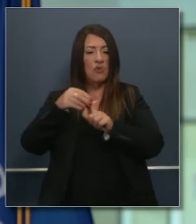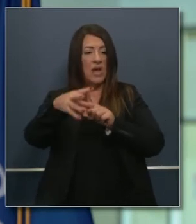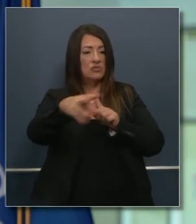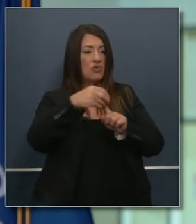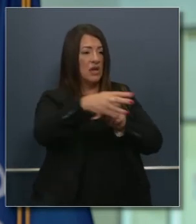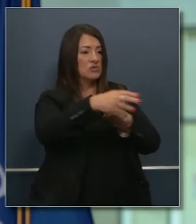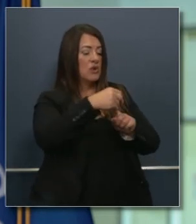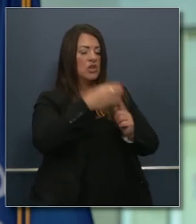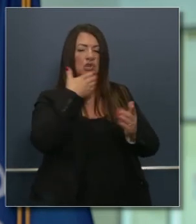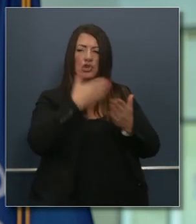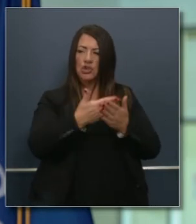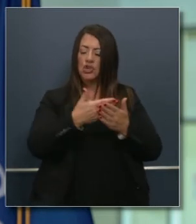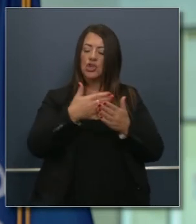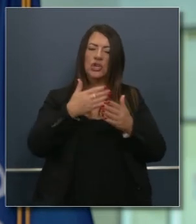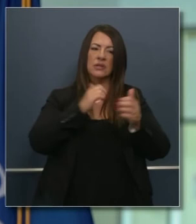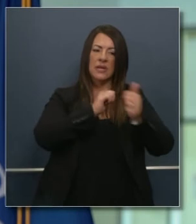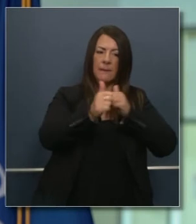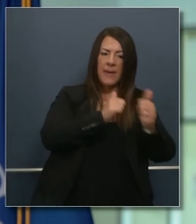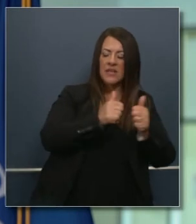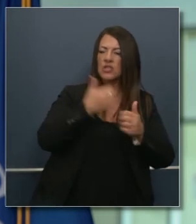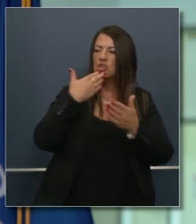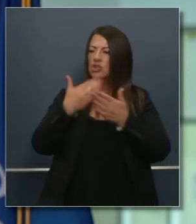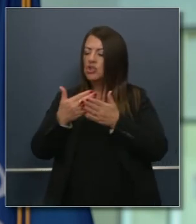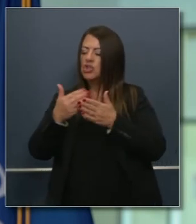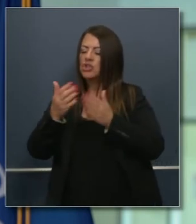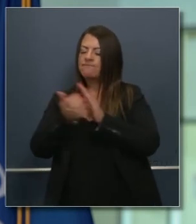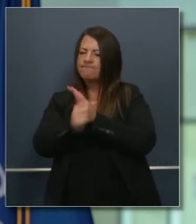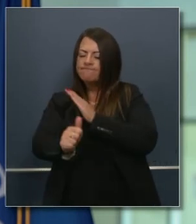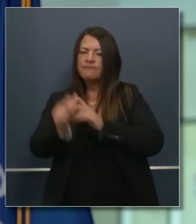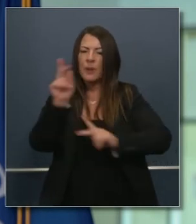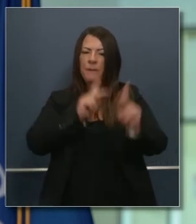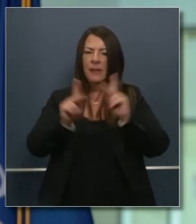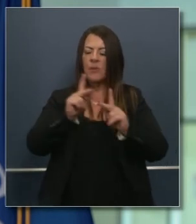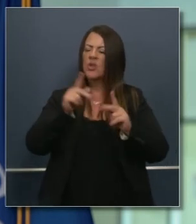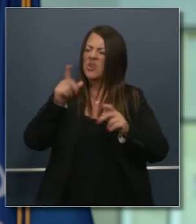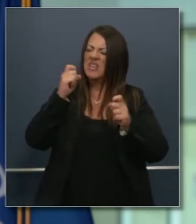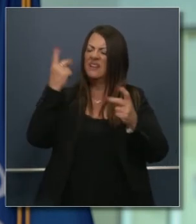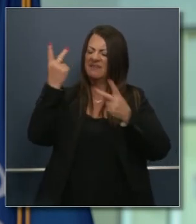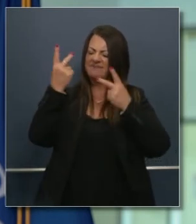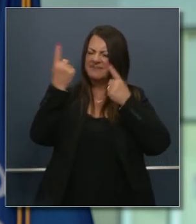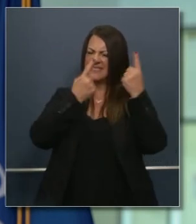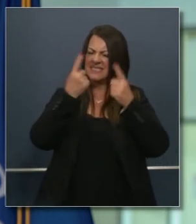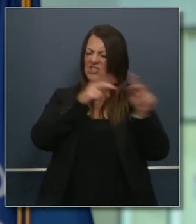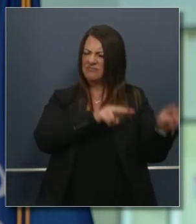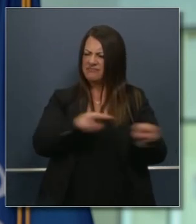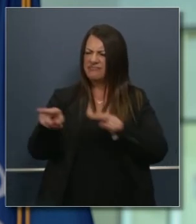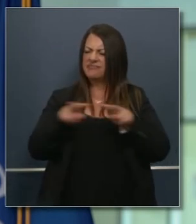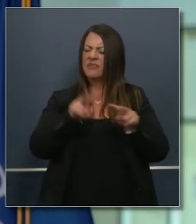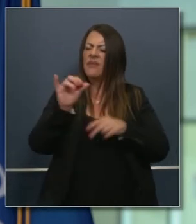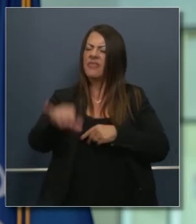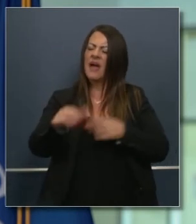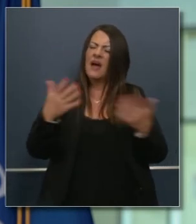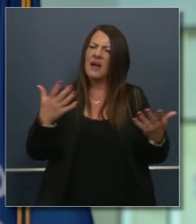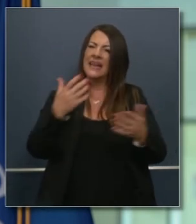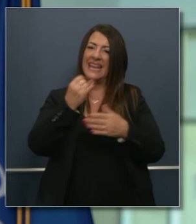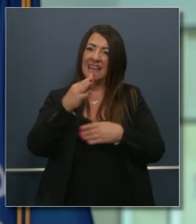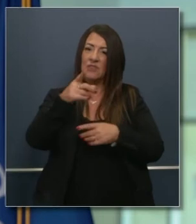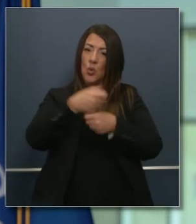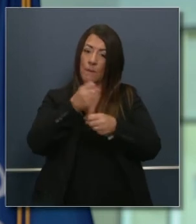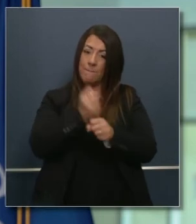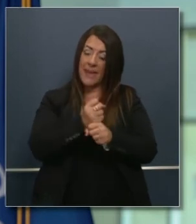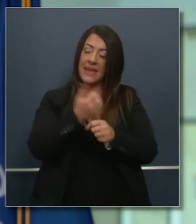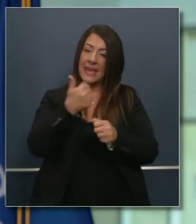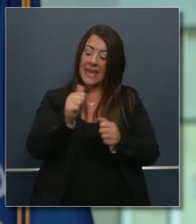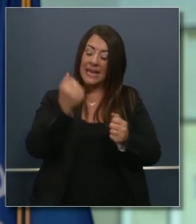tal vez no nos permitan retener talento retener a compañías de modo que yo les